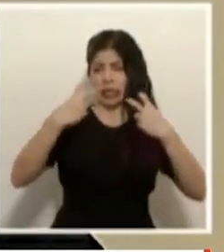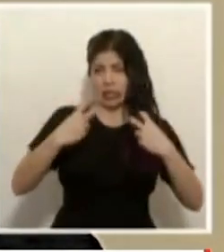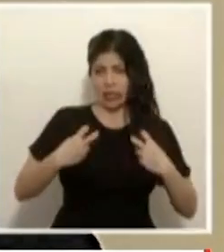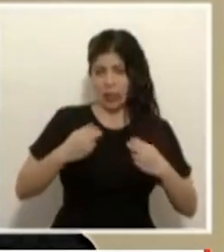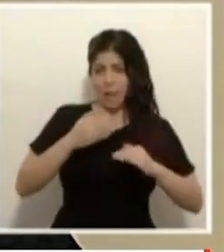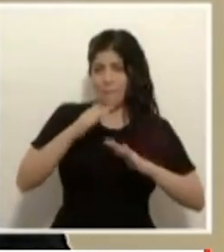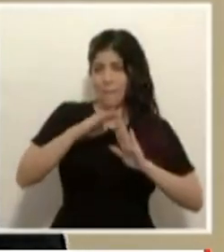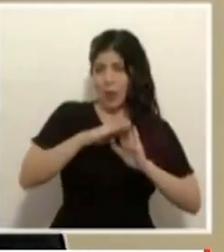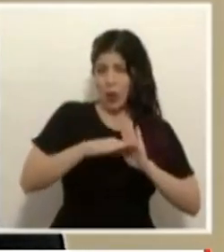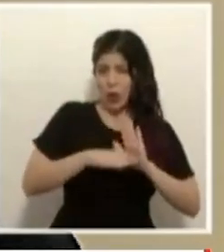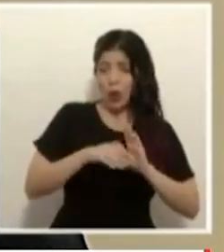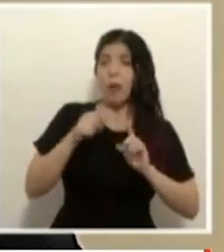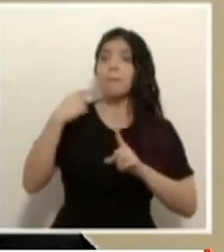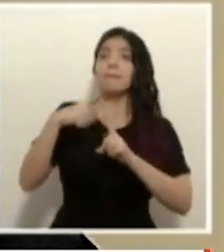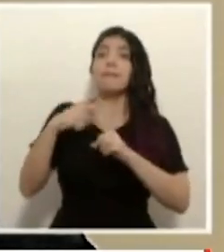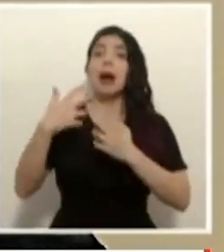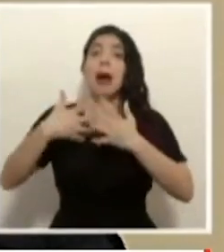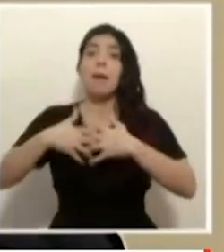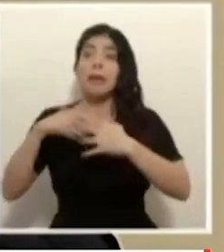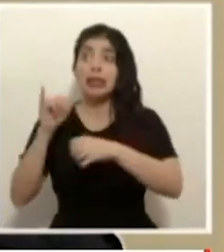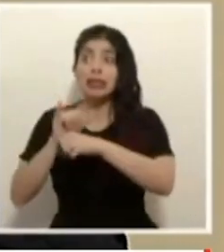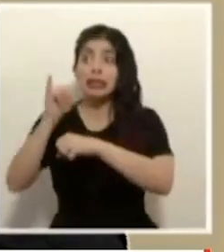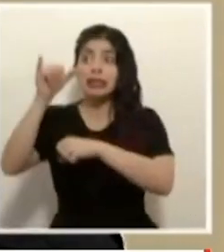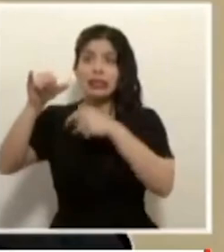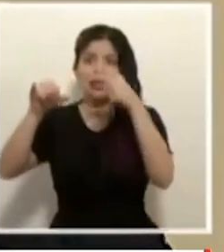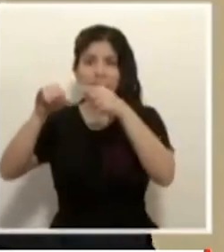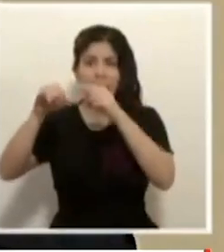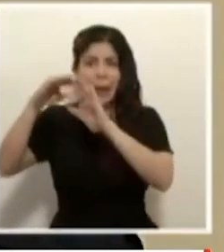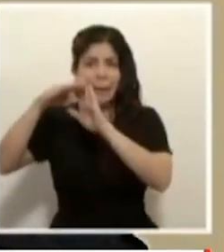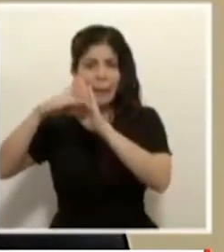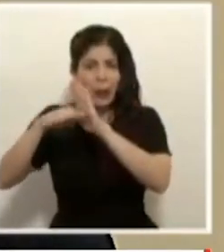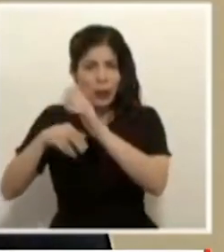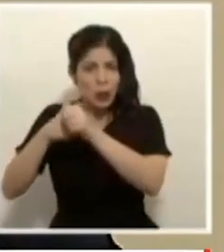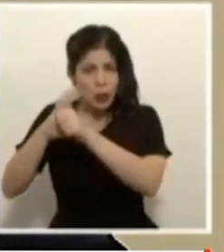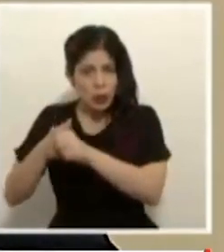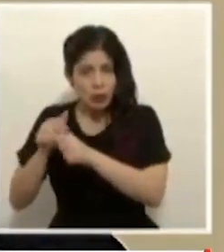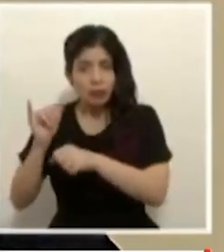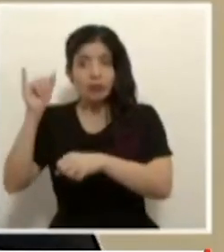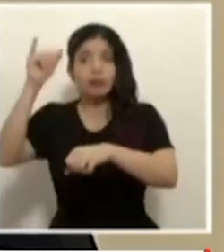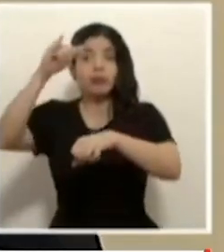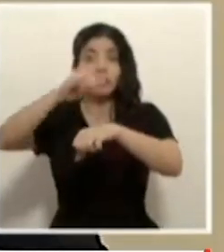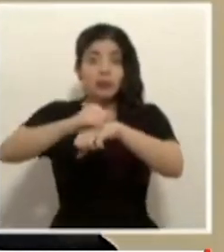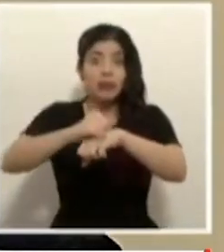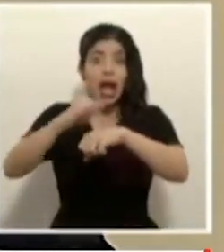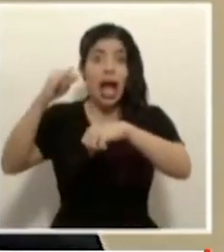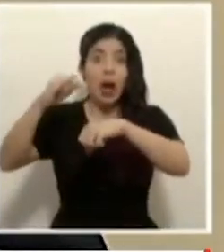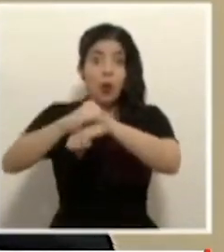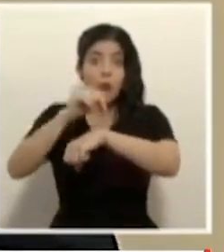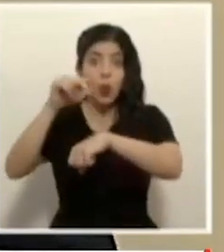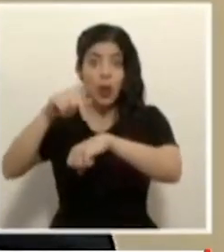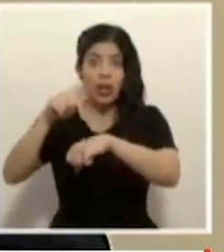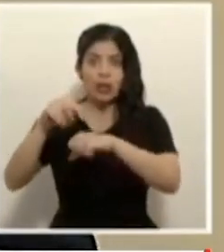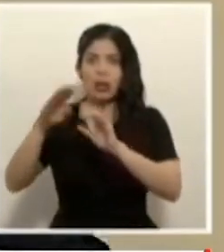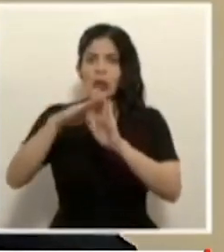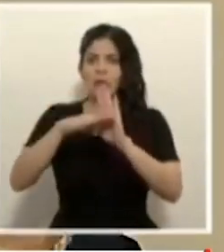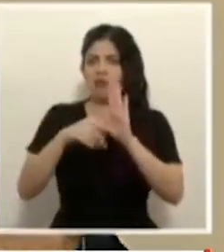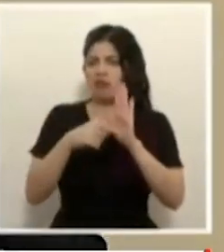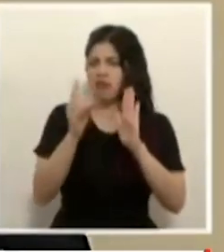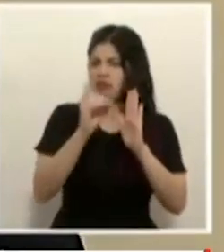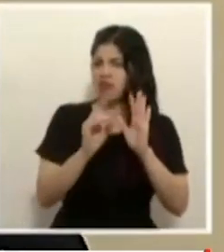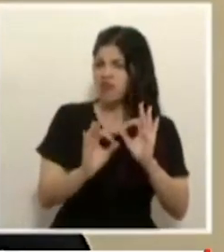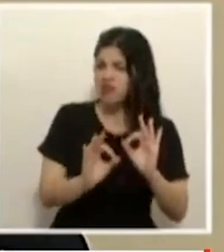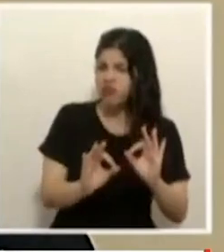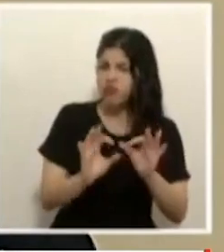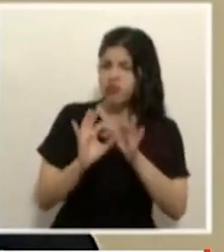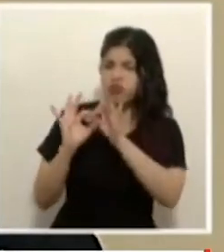protocolos en las aerolíneas controles y protocolos en el aeropuerto destino que en nuestro caso son protocolos bien diseñados muy